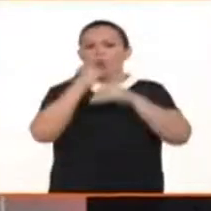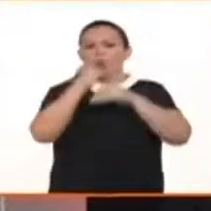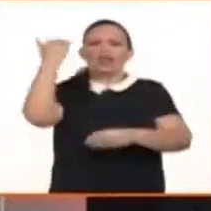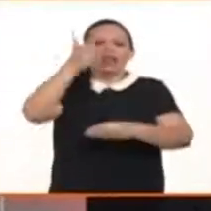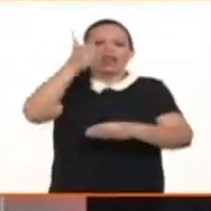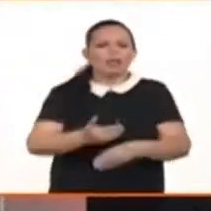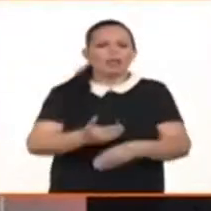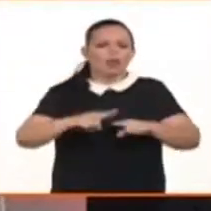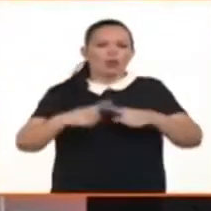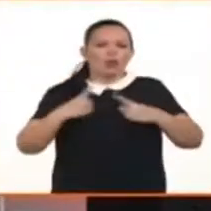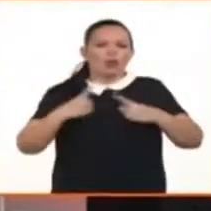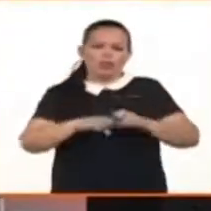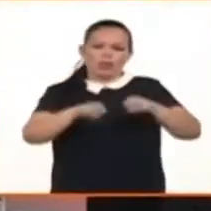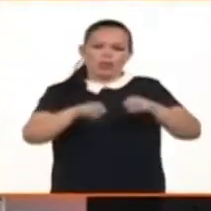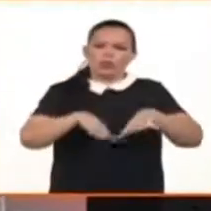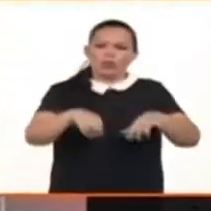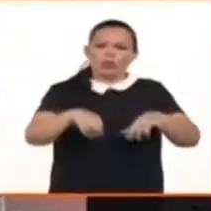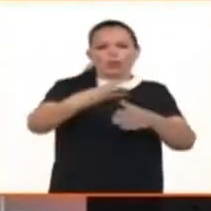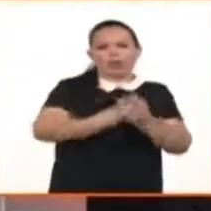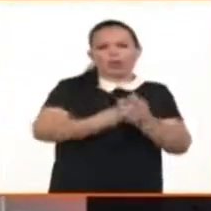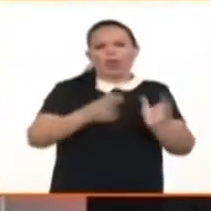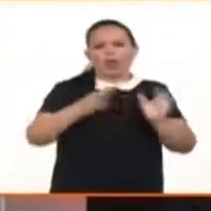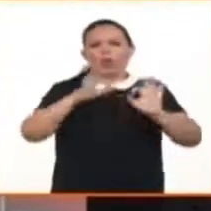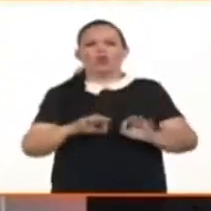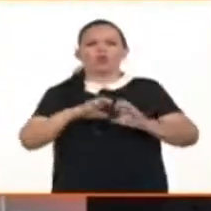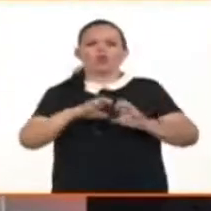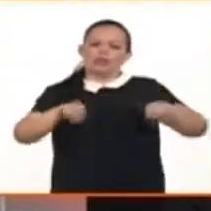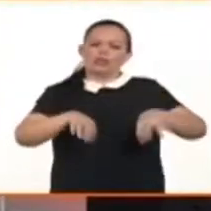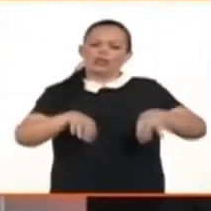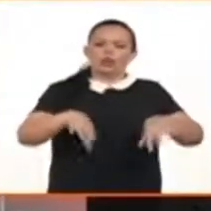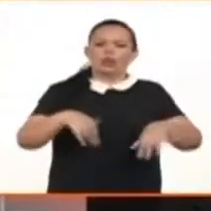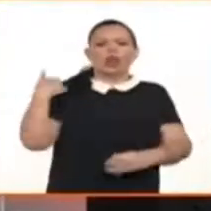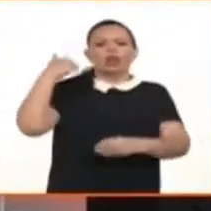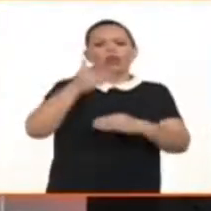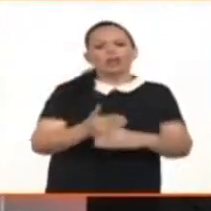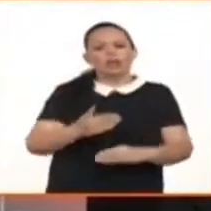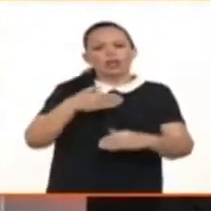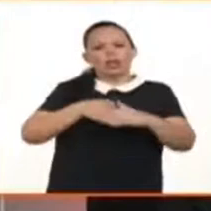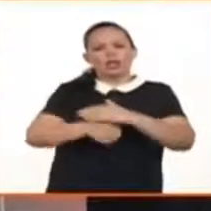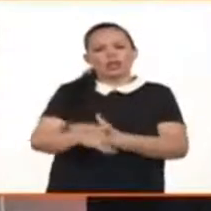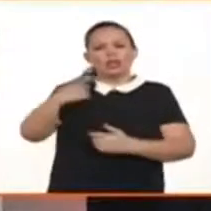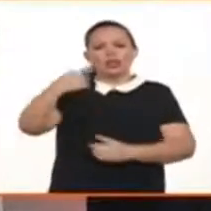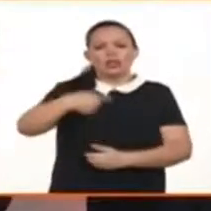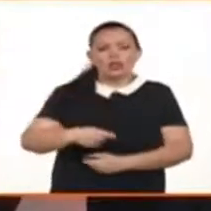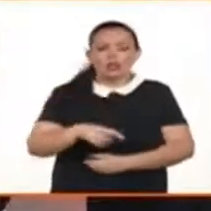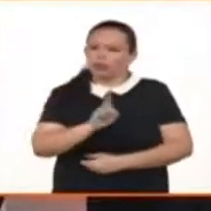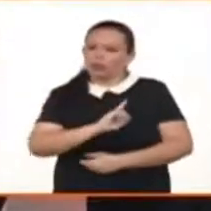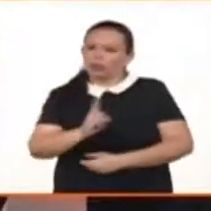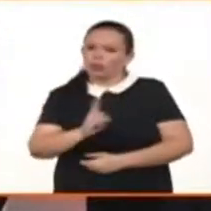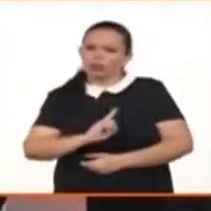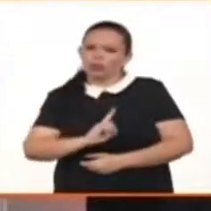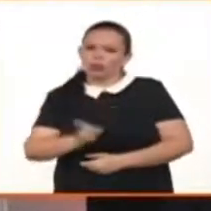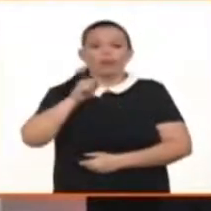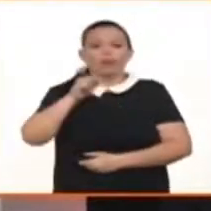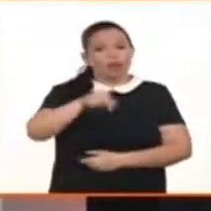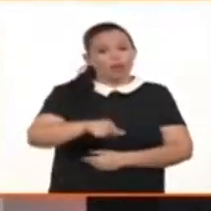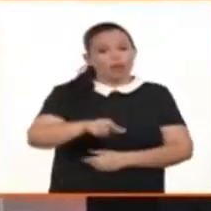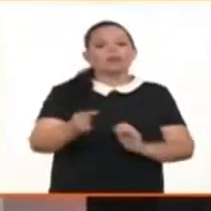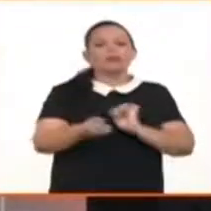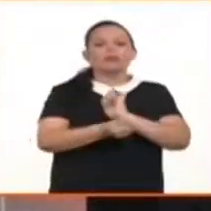circunstancias personales, que limiten el acceso a los derechos, porque también tenemos que tener en cuenta que cuando estamos